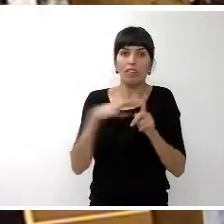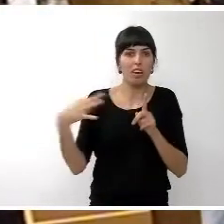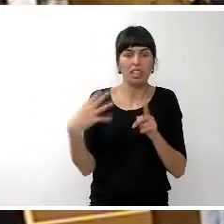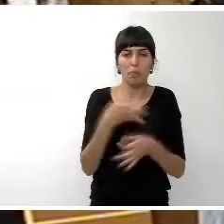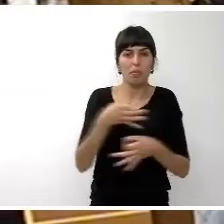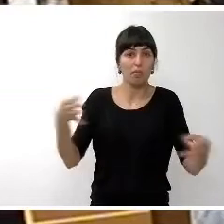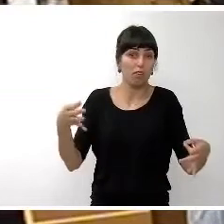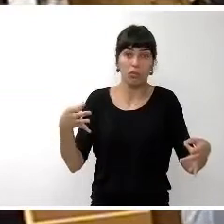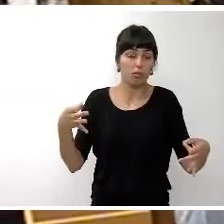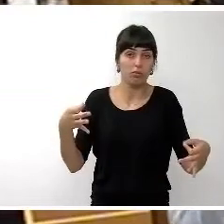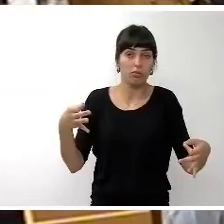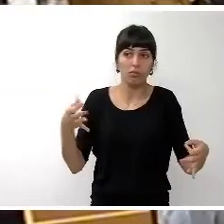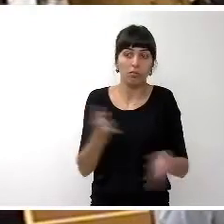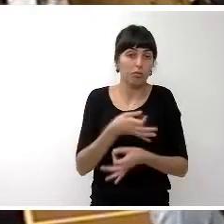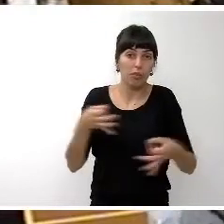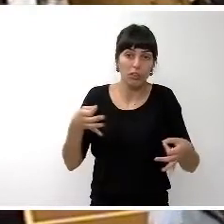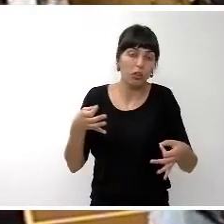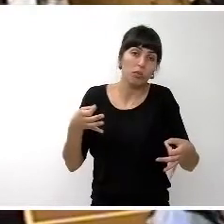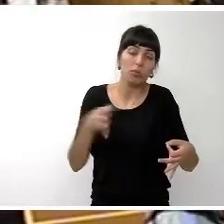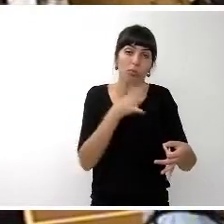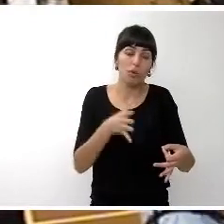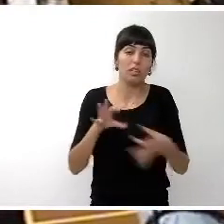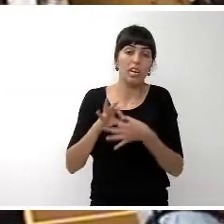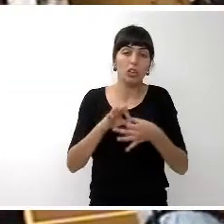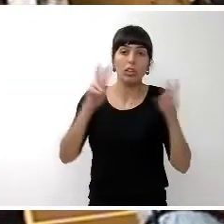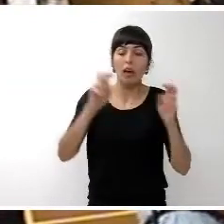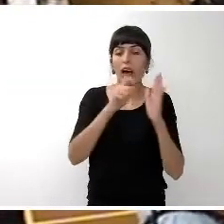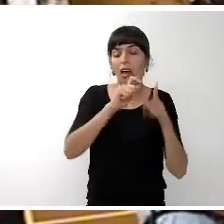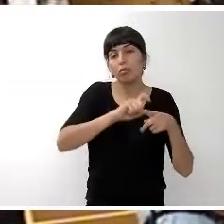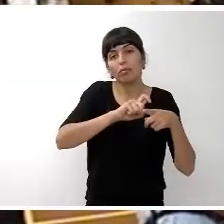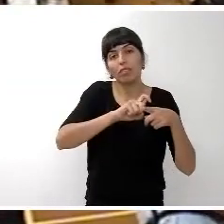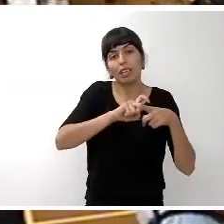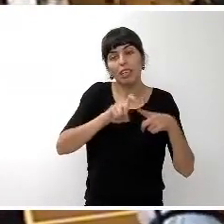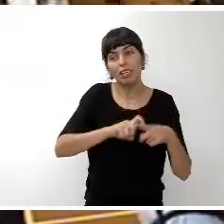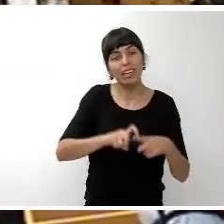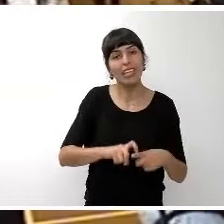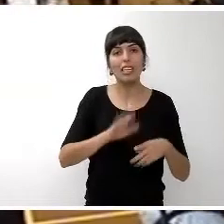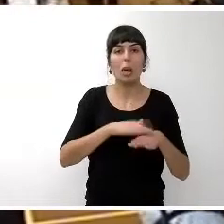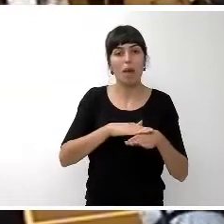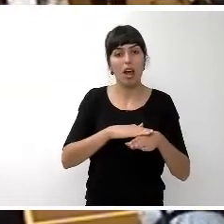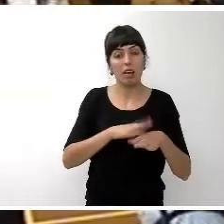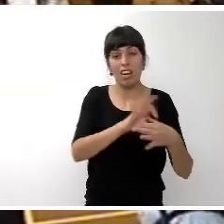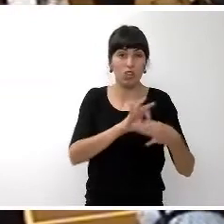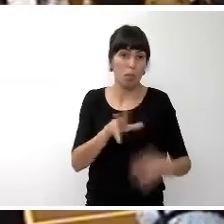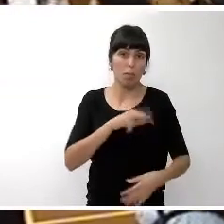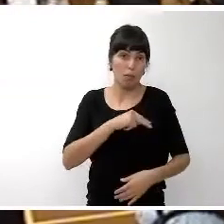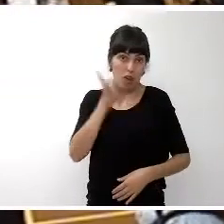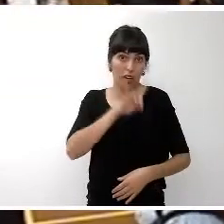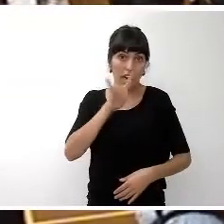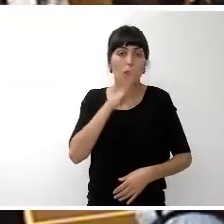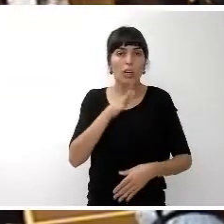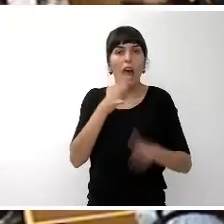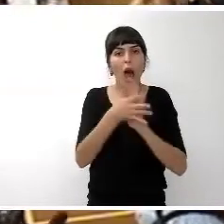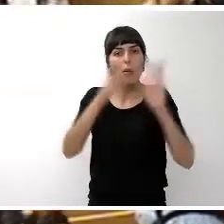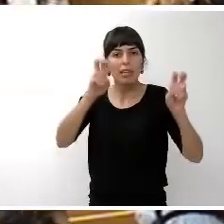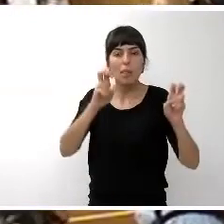dentro de lo que es las características para poder conceder este premio, que habla de la fraternidad